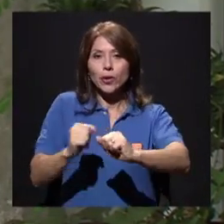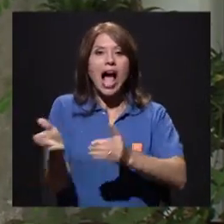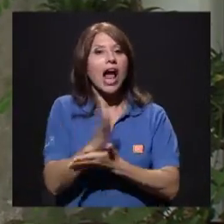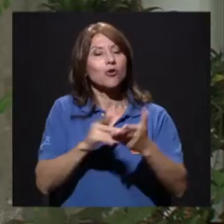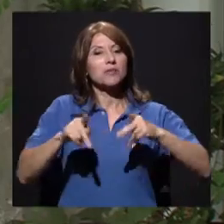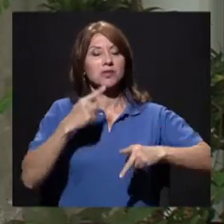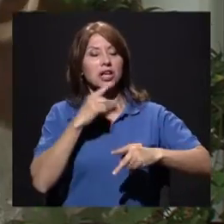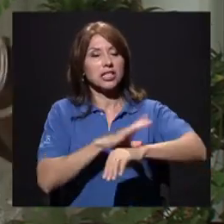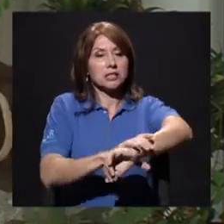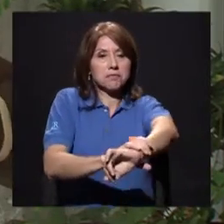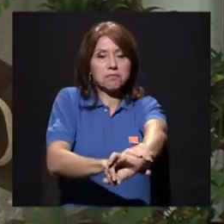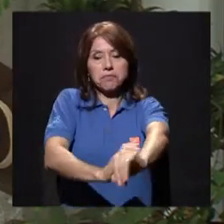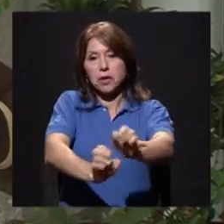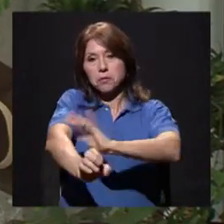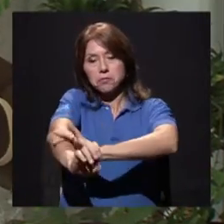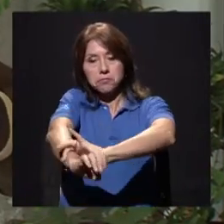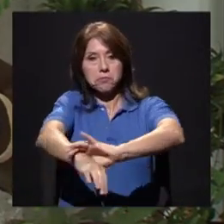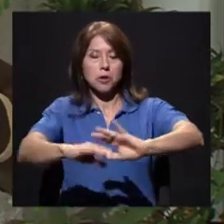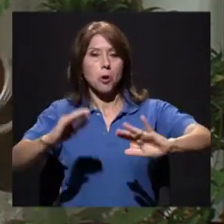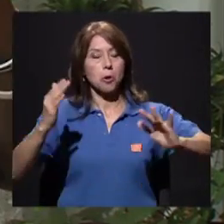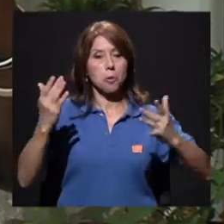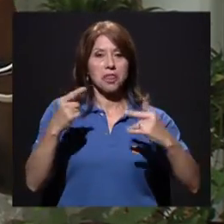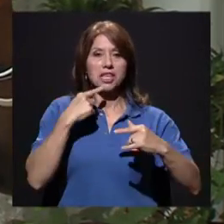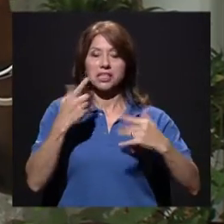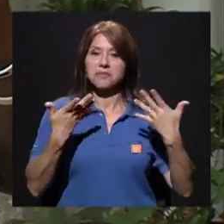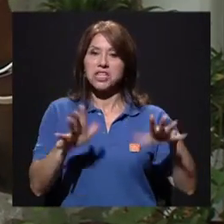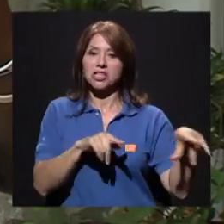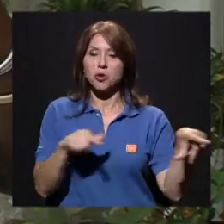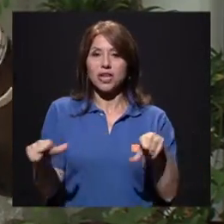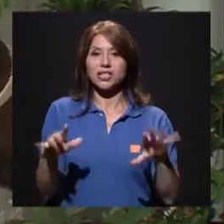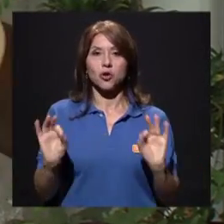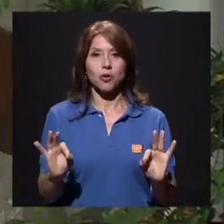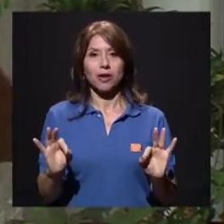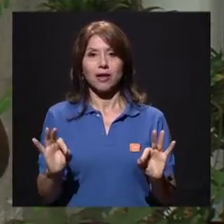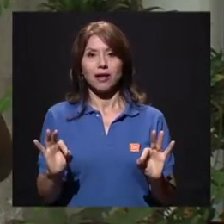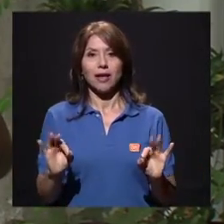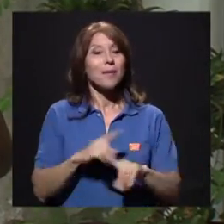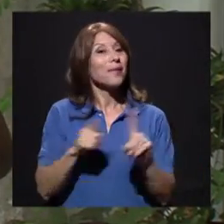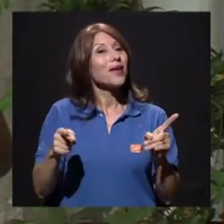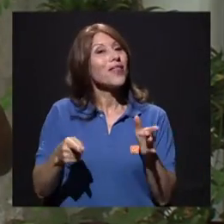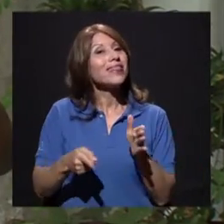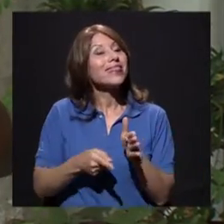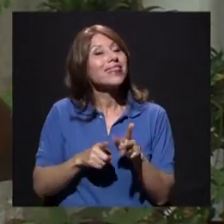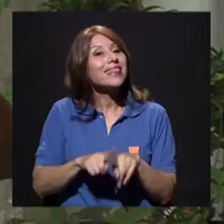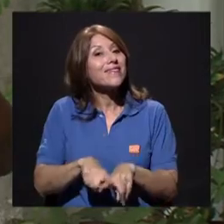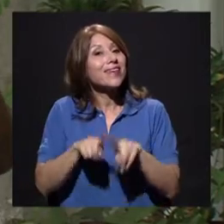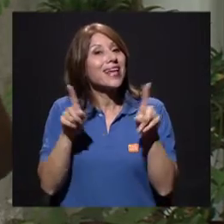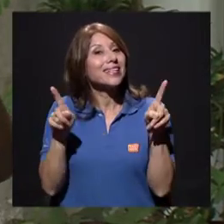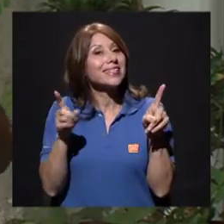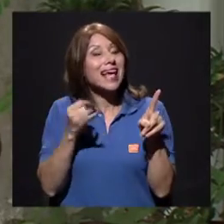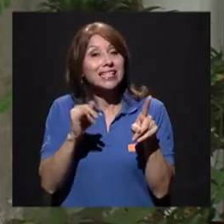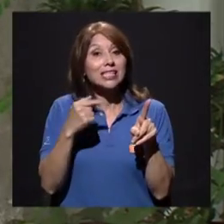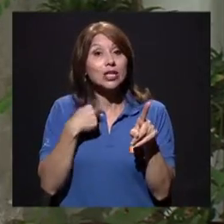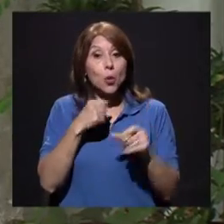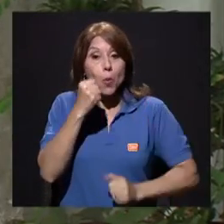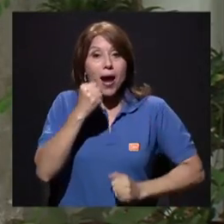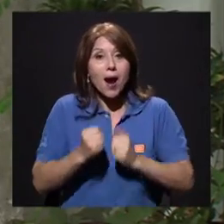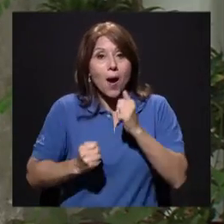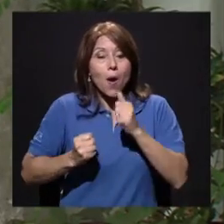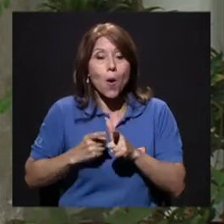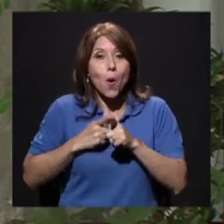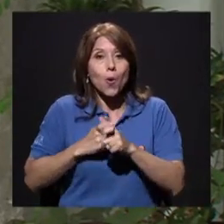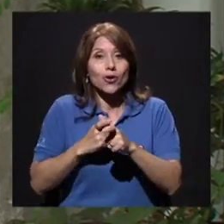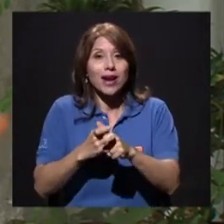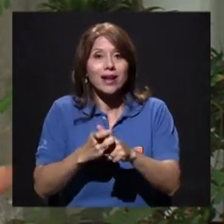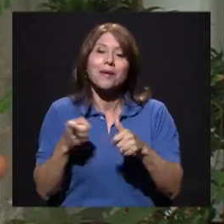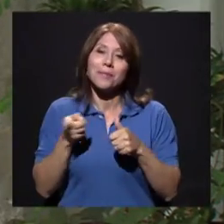hacen los estiramientos, bueno, ya estoy listo, ¿verdad? Ese es un estiramiento. Hay diferencia que yo empiece a trotar muy suave antes de hacer